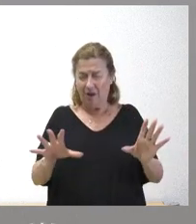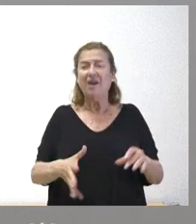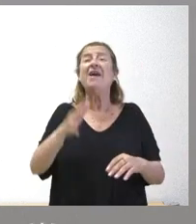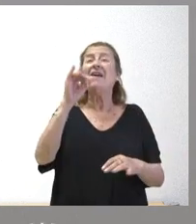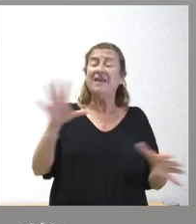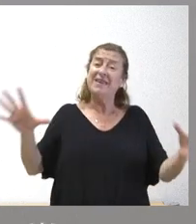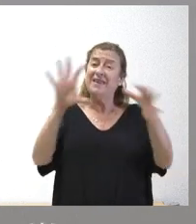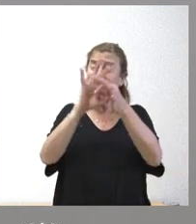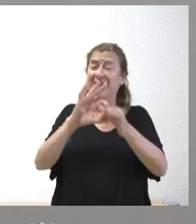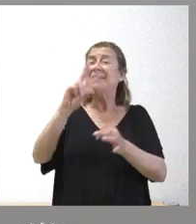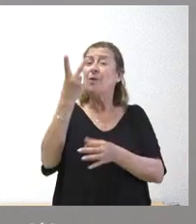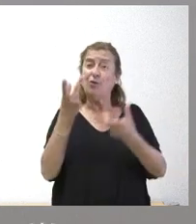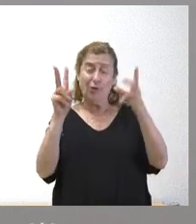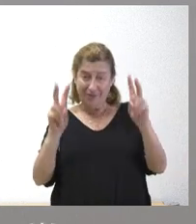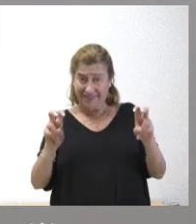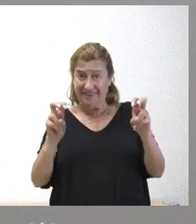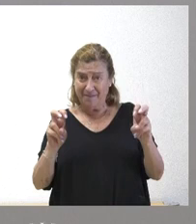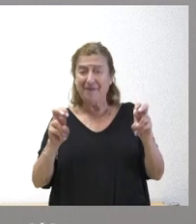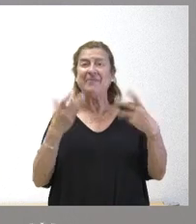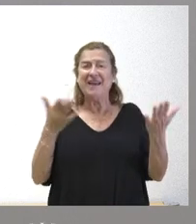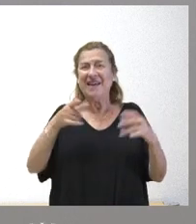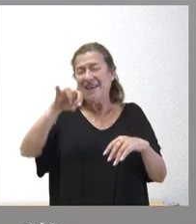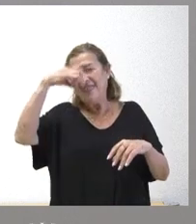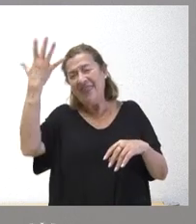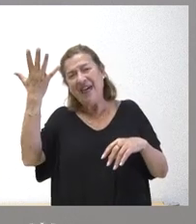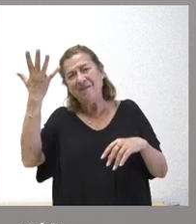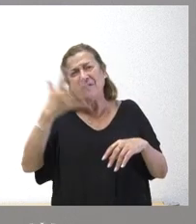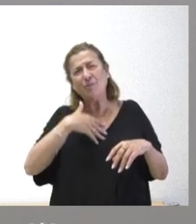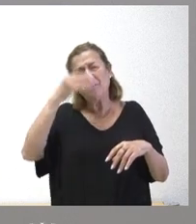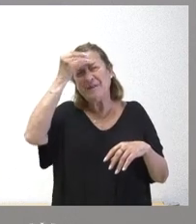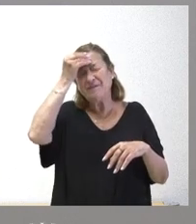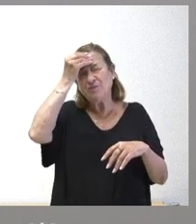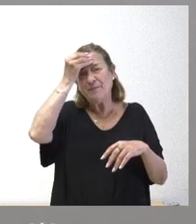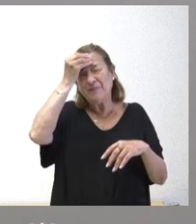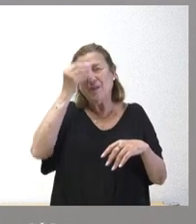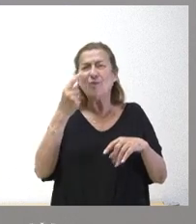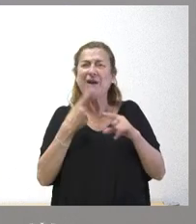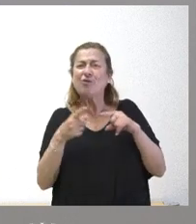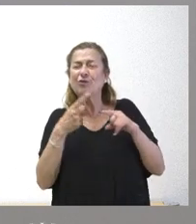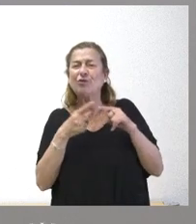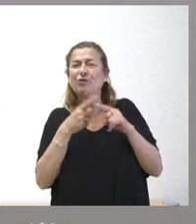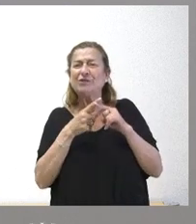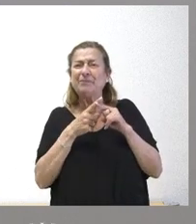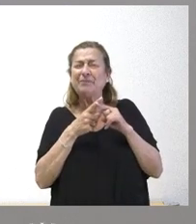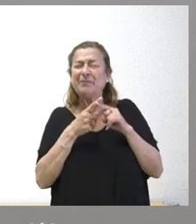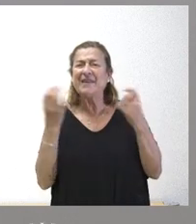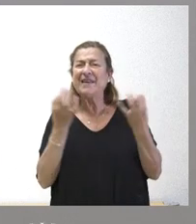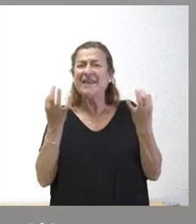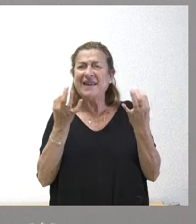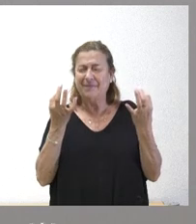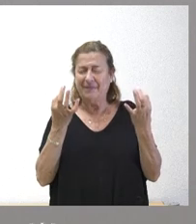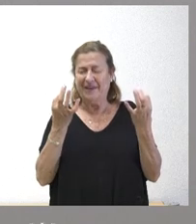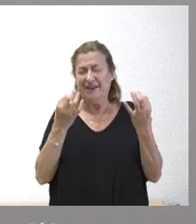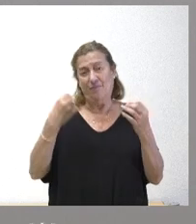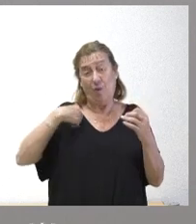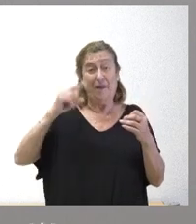relación con el segundo aspecto claro es que esta idea yo creo que una cosa que que le honra a Miriam